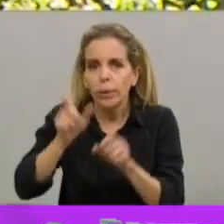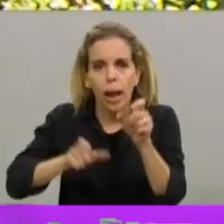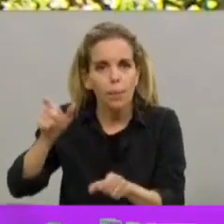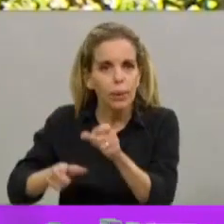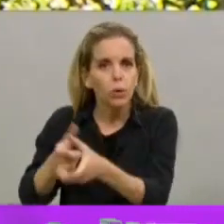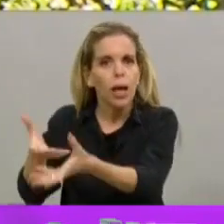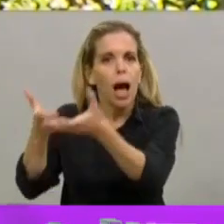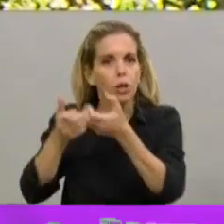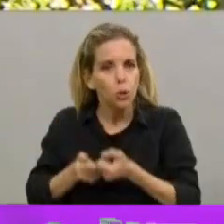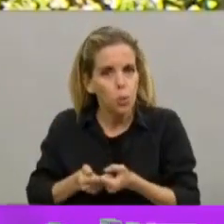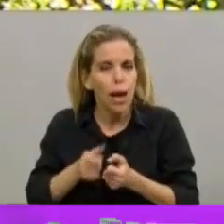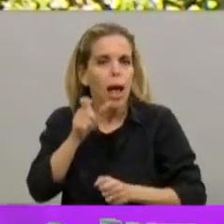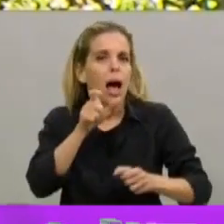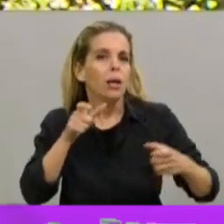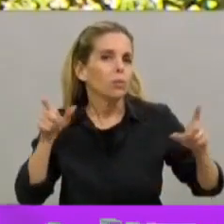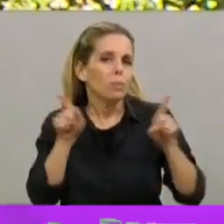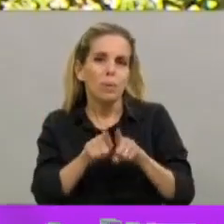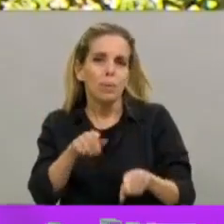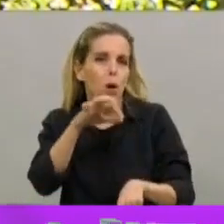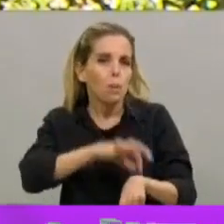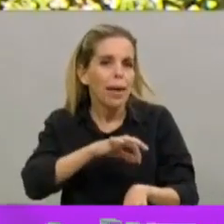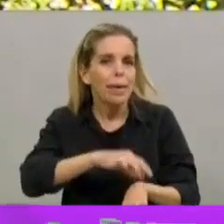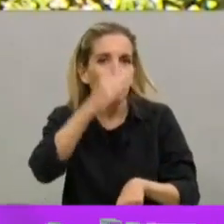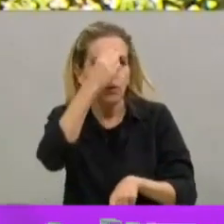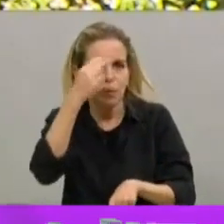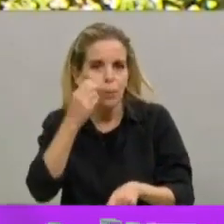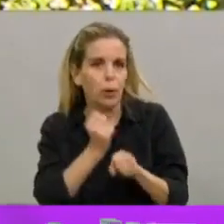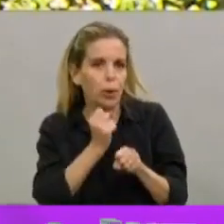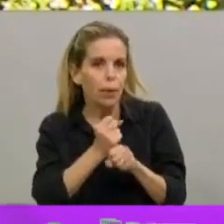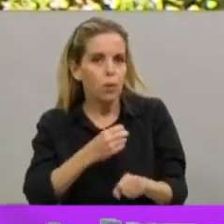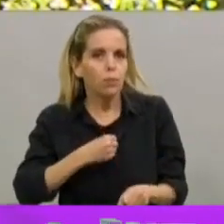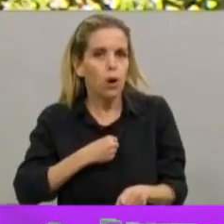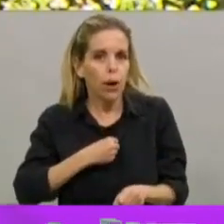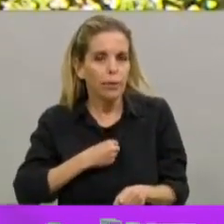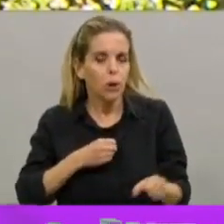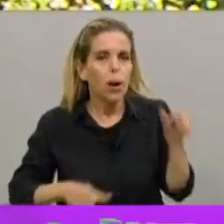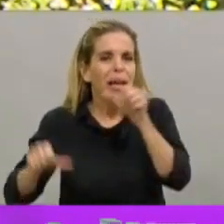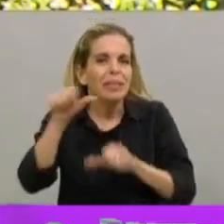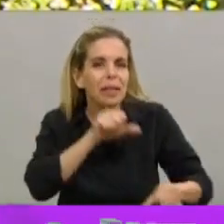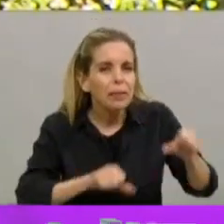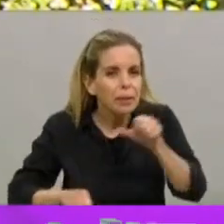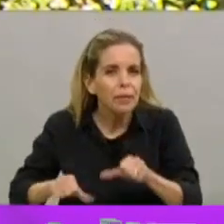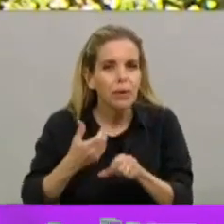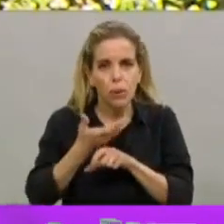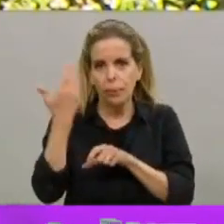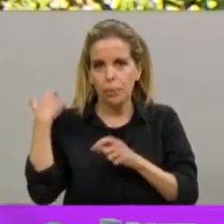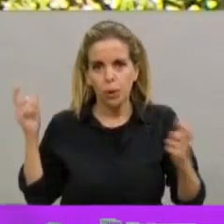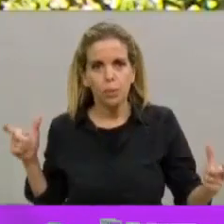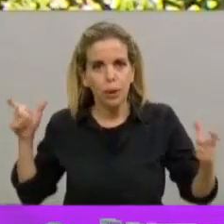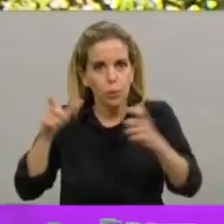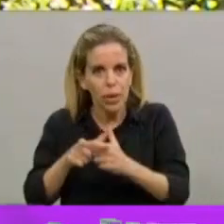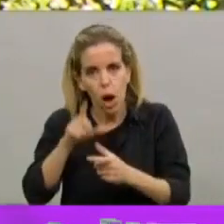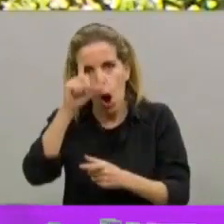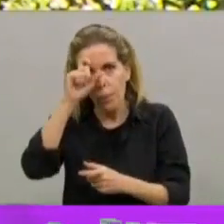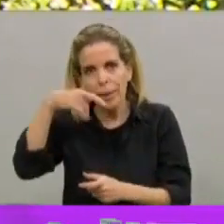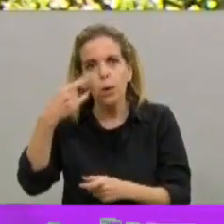Ni hablar la vocación de todo el sistema médico, con los médicos, los enfermeros, los bioquímicos, que el otro día estuve con quienes estaban testeando en el Muñiz,